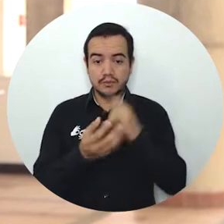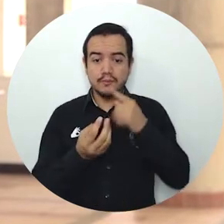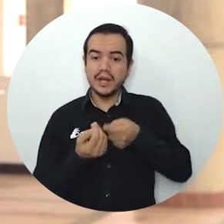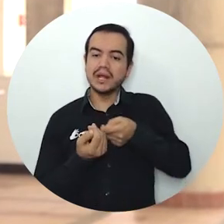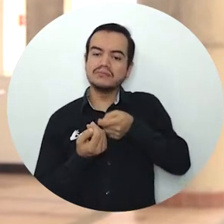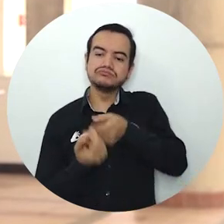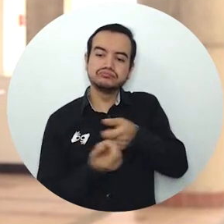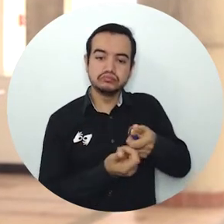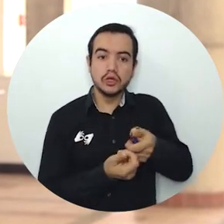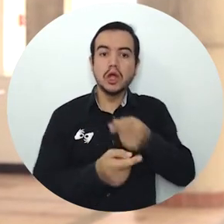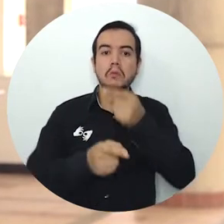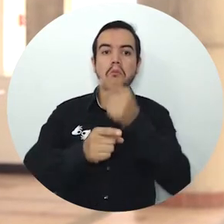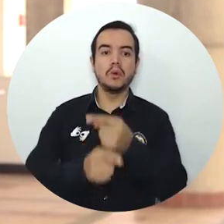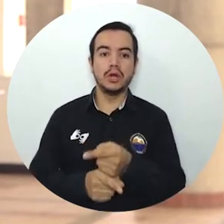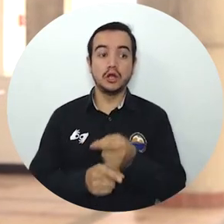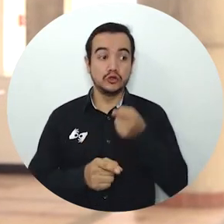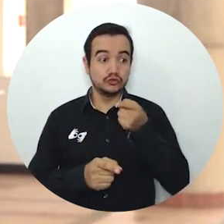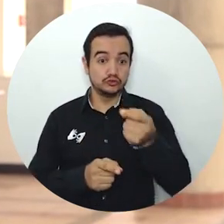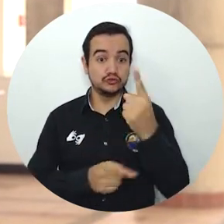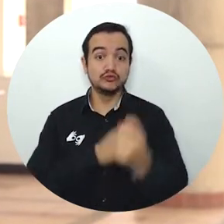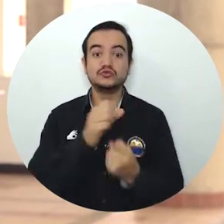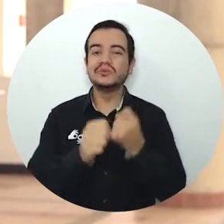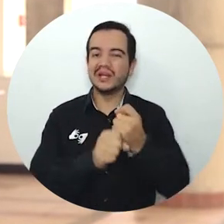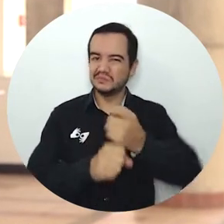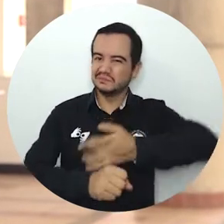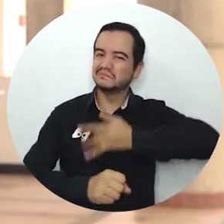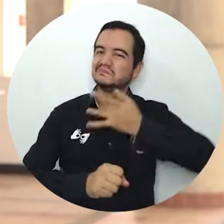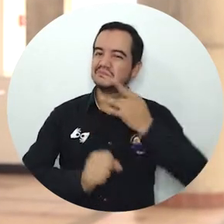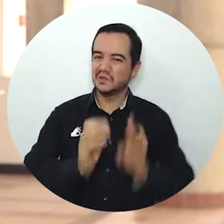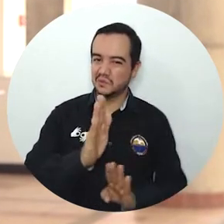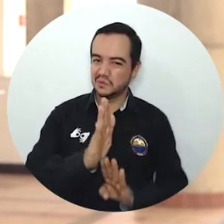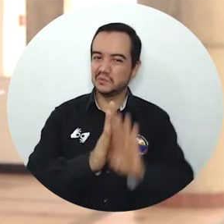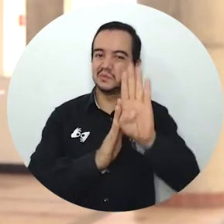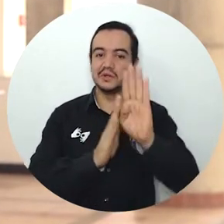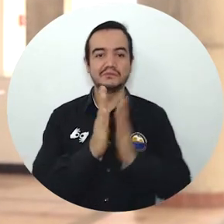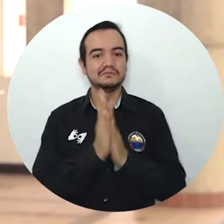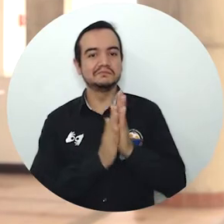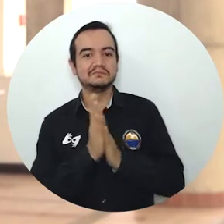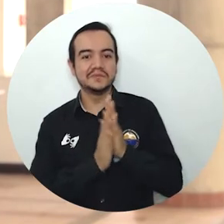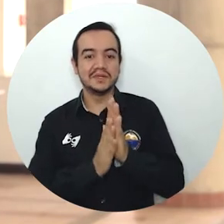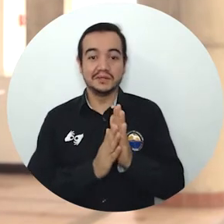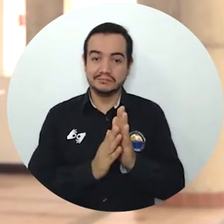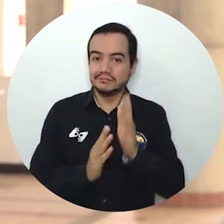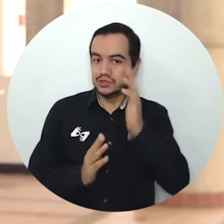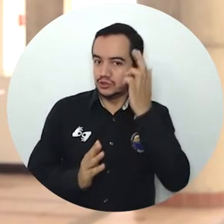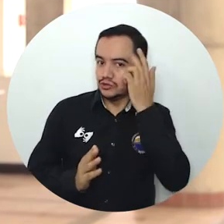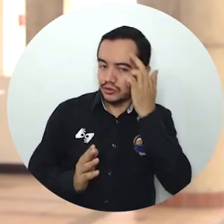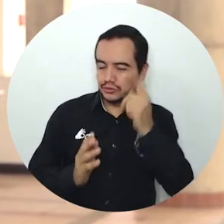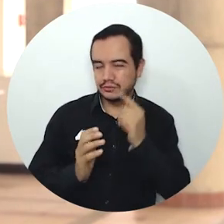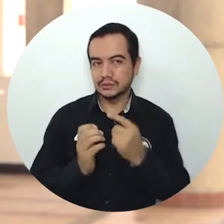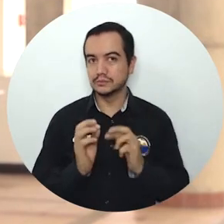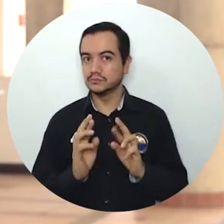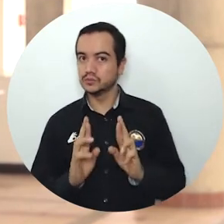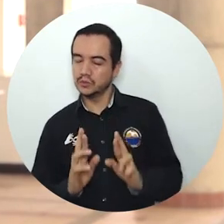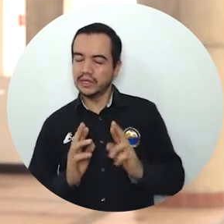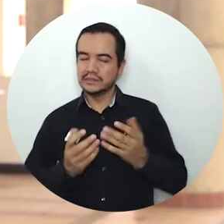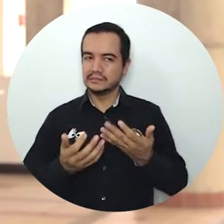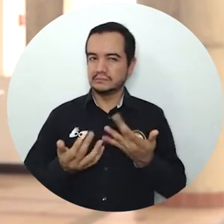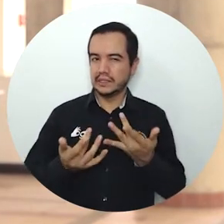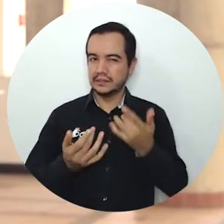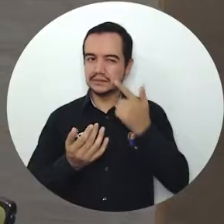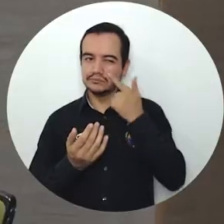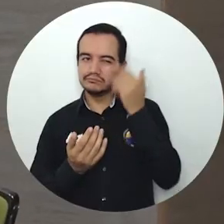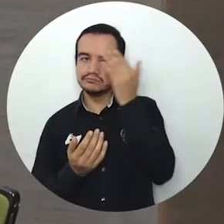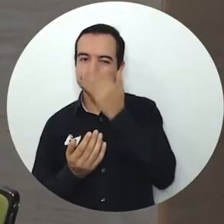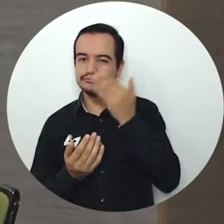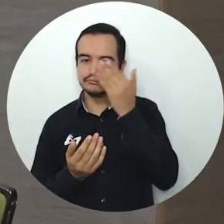bien, que todo sigue bien. El año entrante será un año muy bueno, creemos que este presupuesto es conservador, hay oportunidades